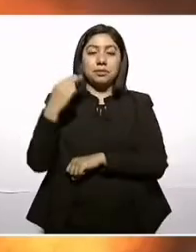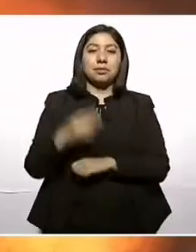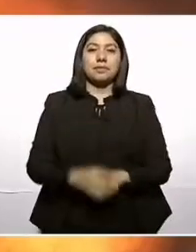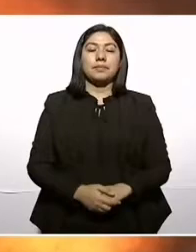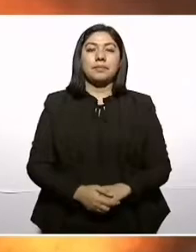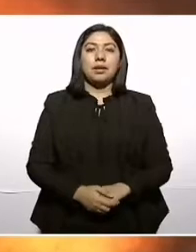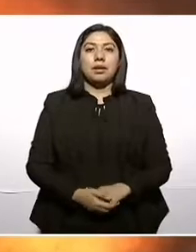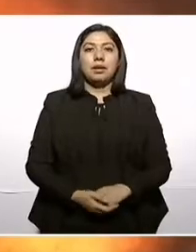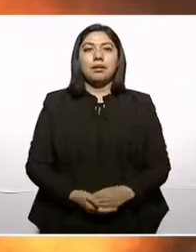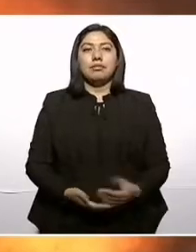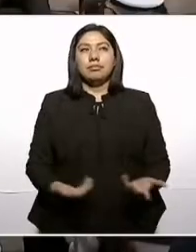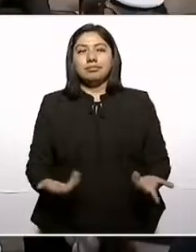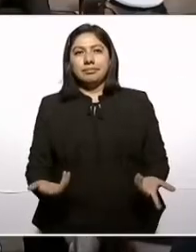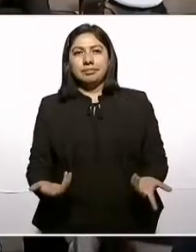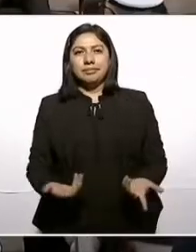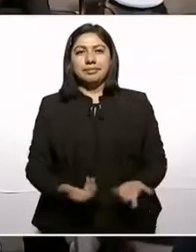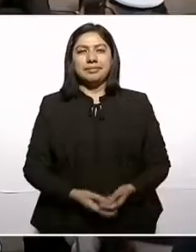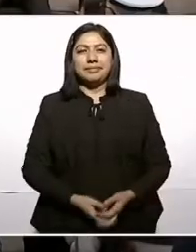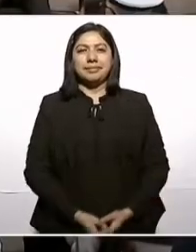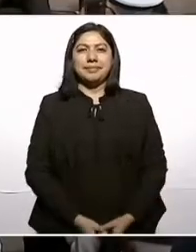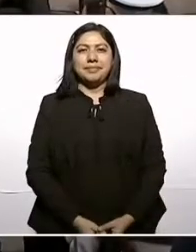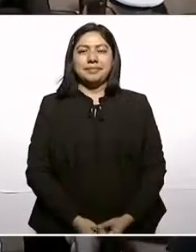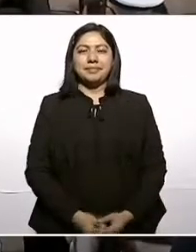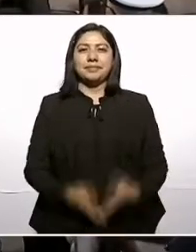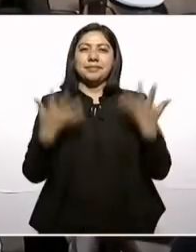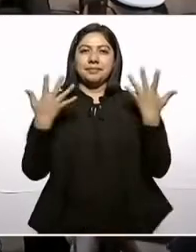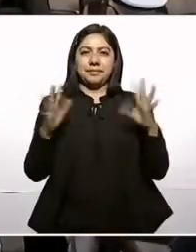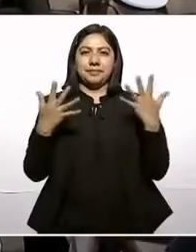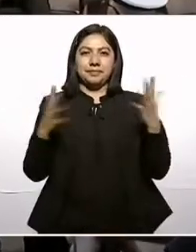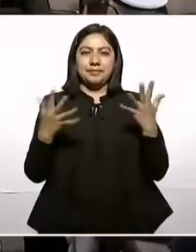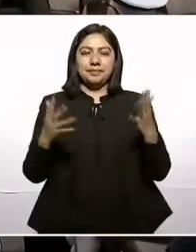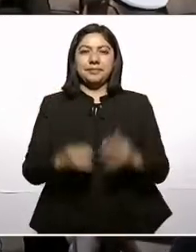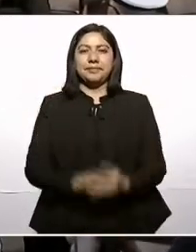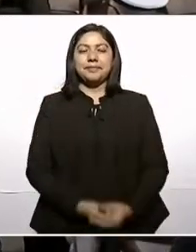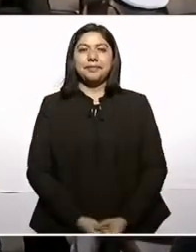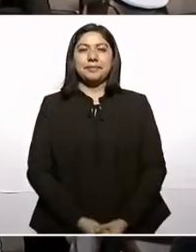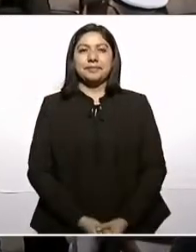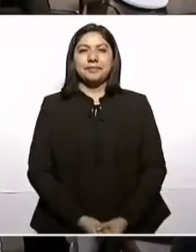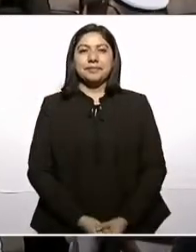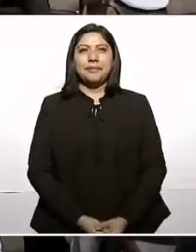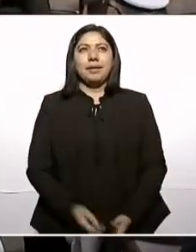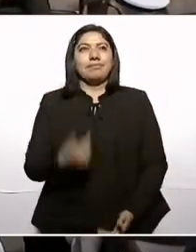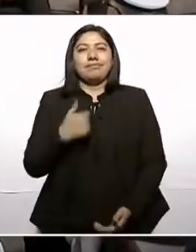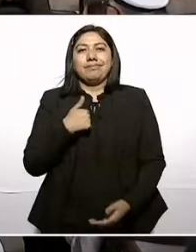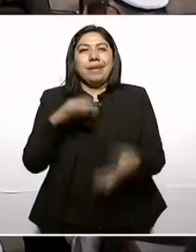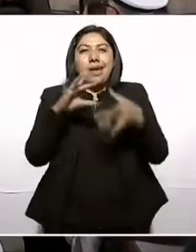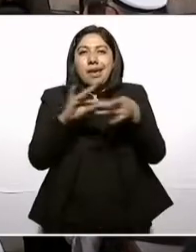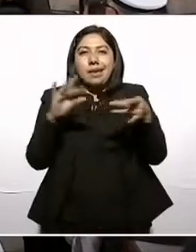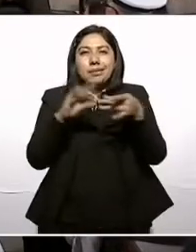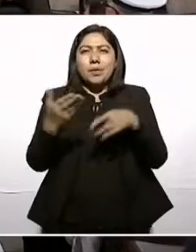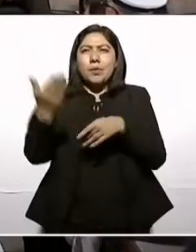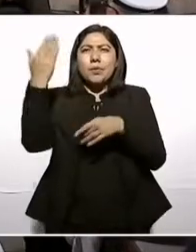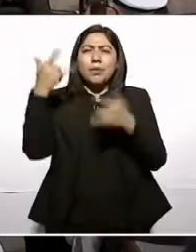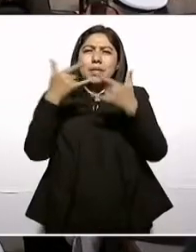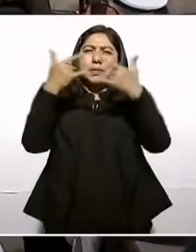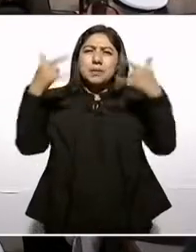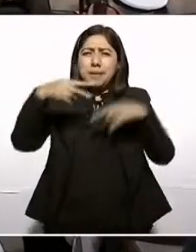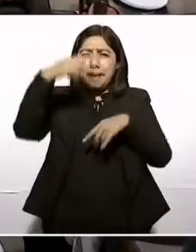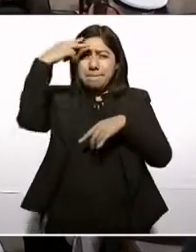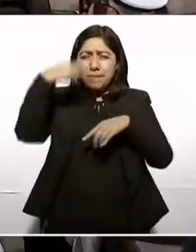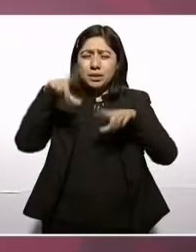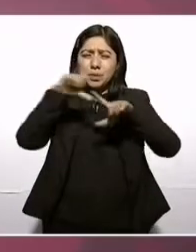se podría uno explicar la historia de México